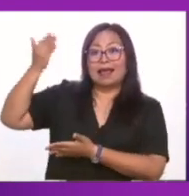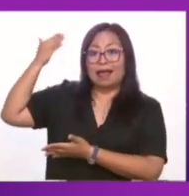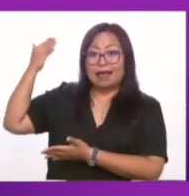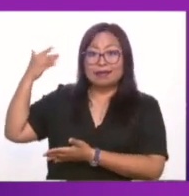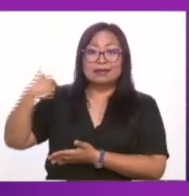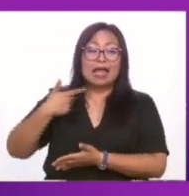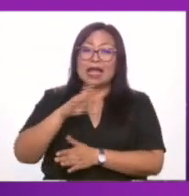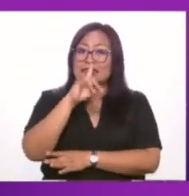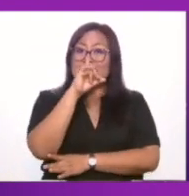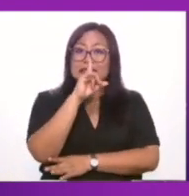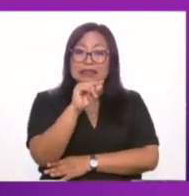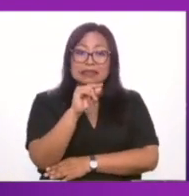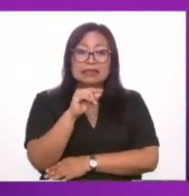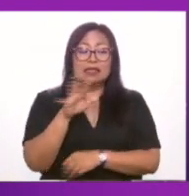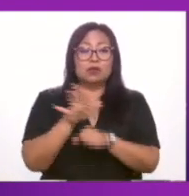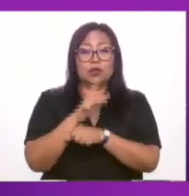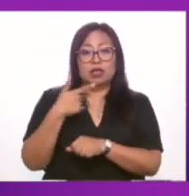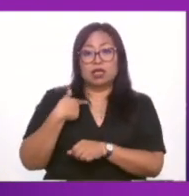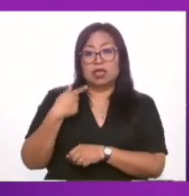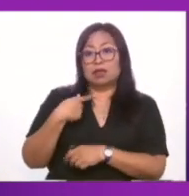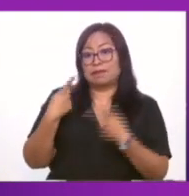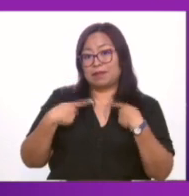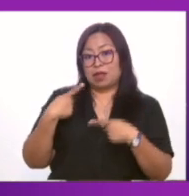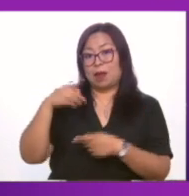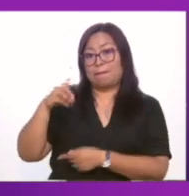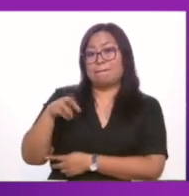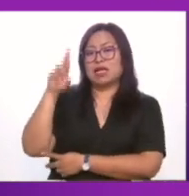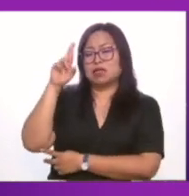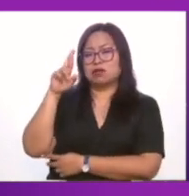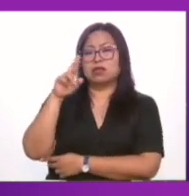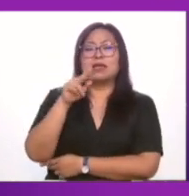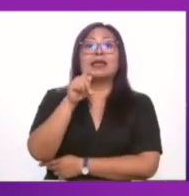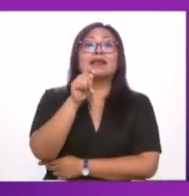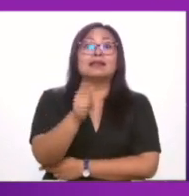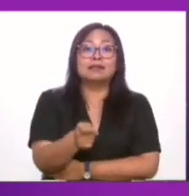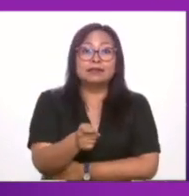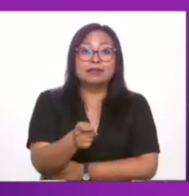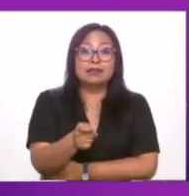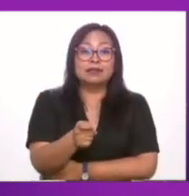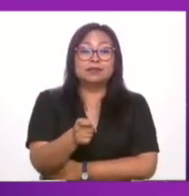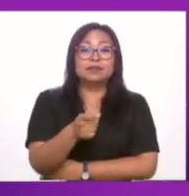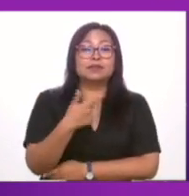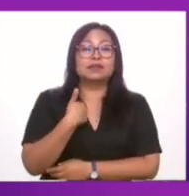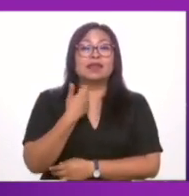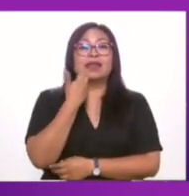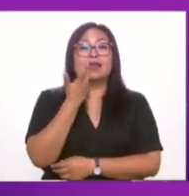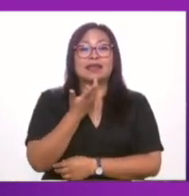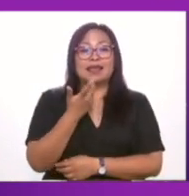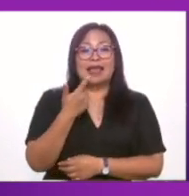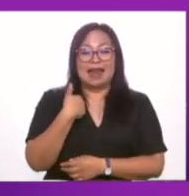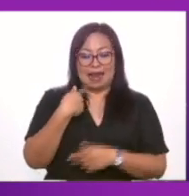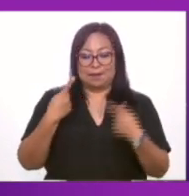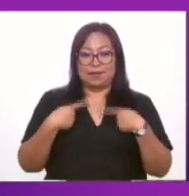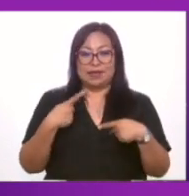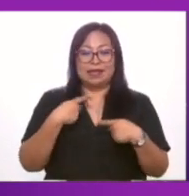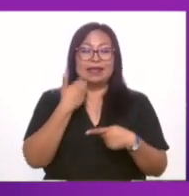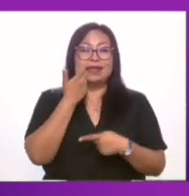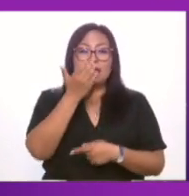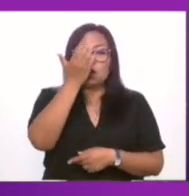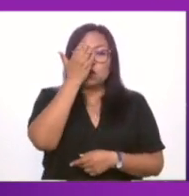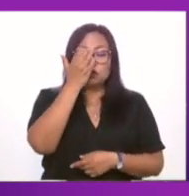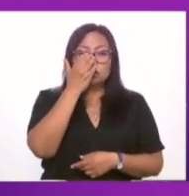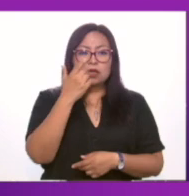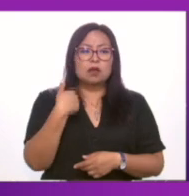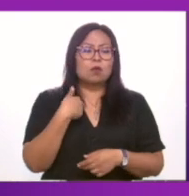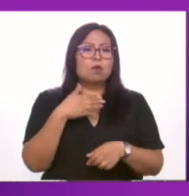bienestar de las personas adultas mayores. ¿Qué significa esto? Pues palabras más palabras menos que la persona quiso conocer